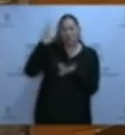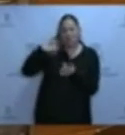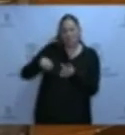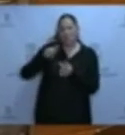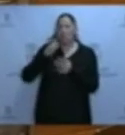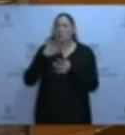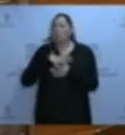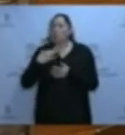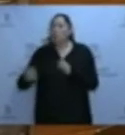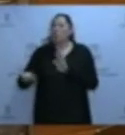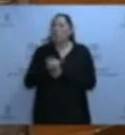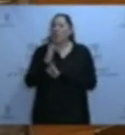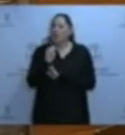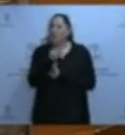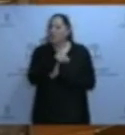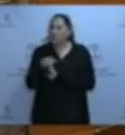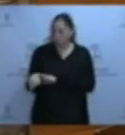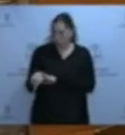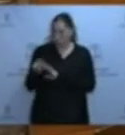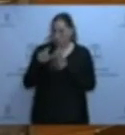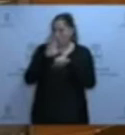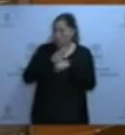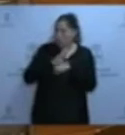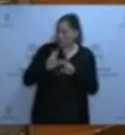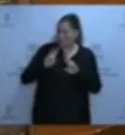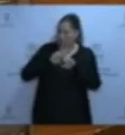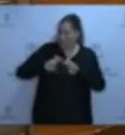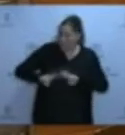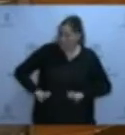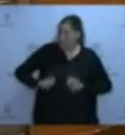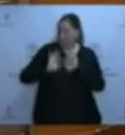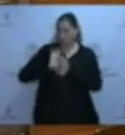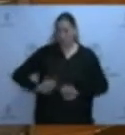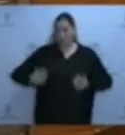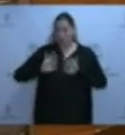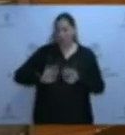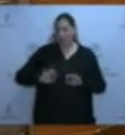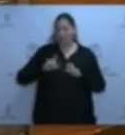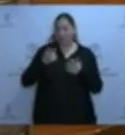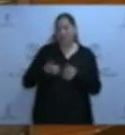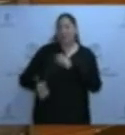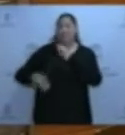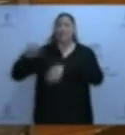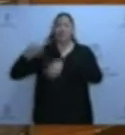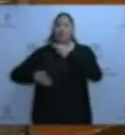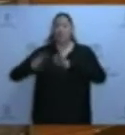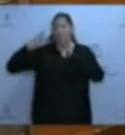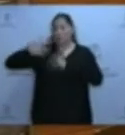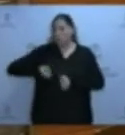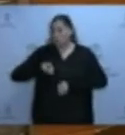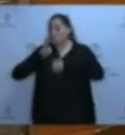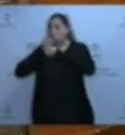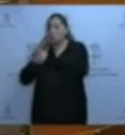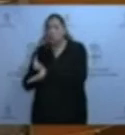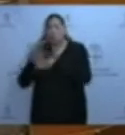Desde la propia Consejería de Educación no se emprendió ninguna investigación, no se había dado traslado al Tribunal de Cuentas y tampoco se había realizado